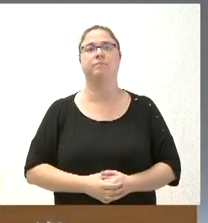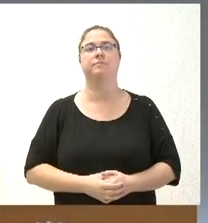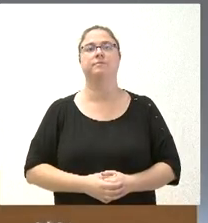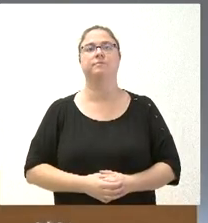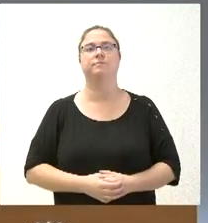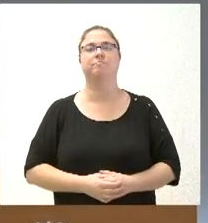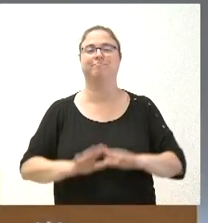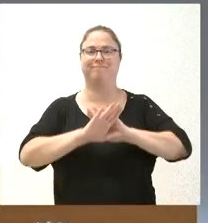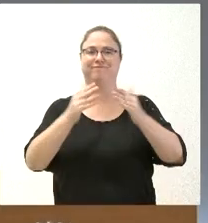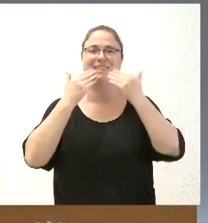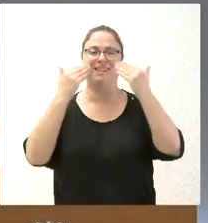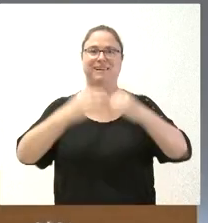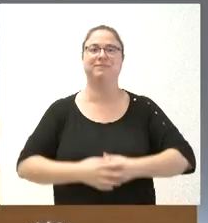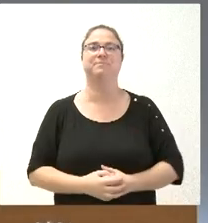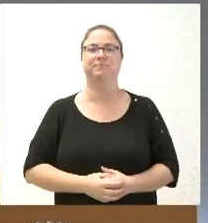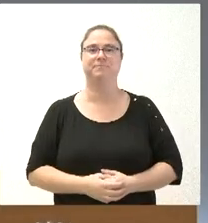Es todo, gracias